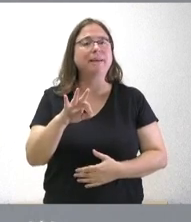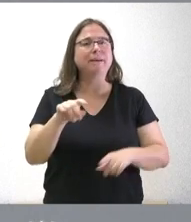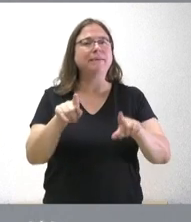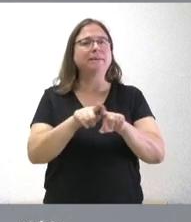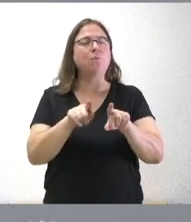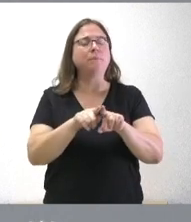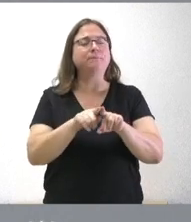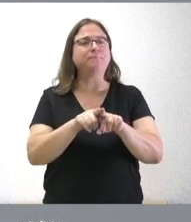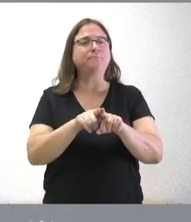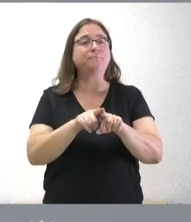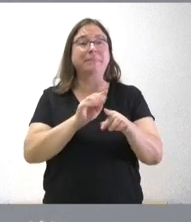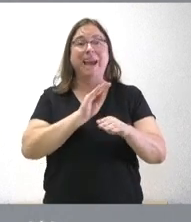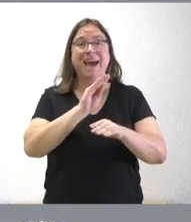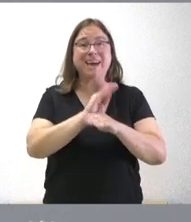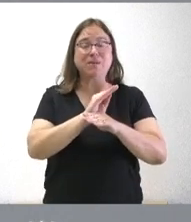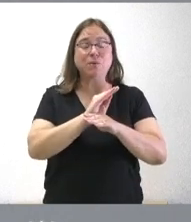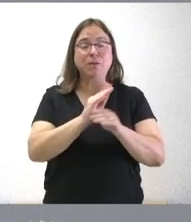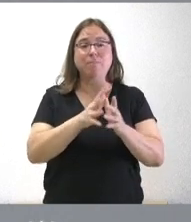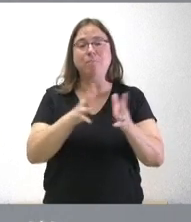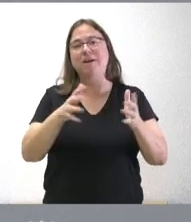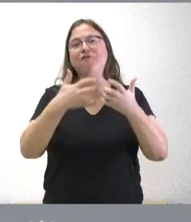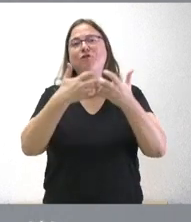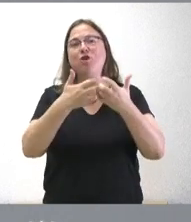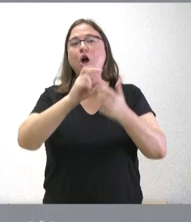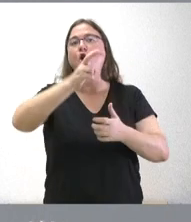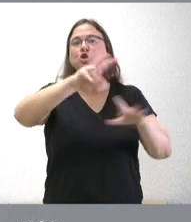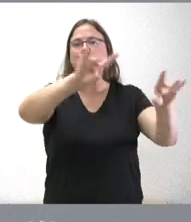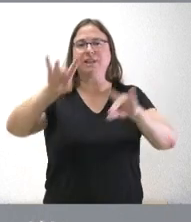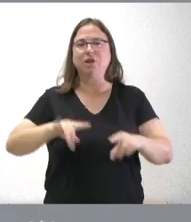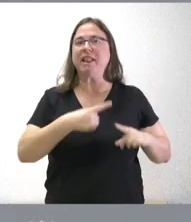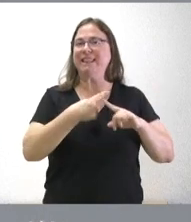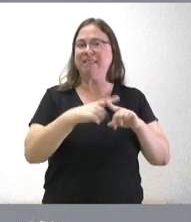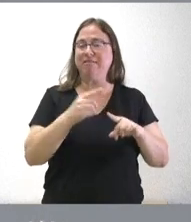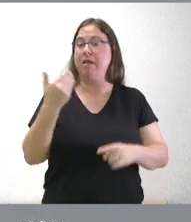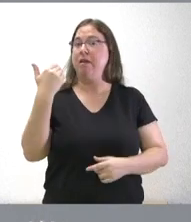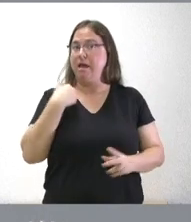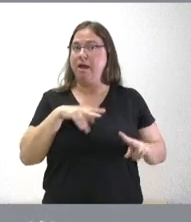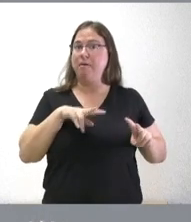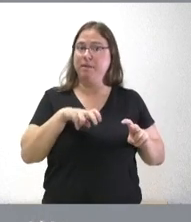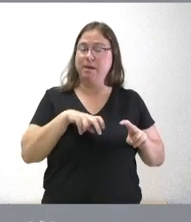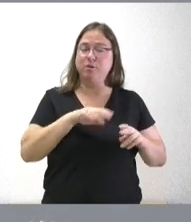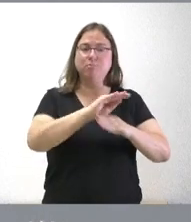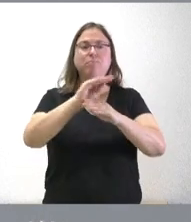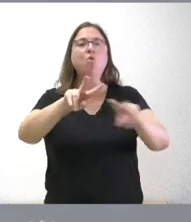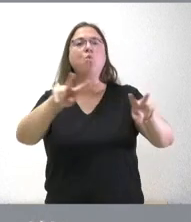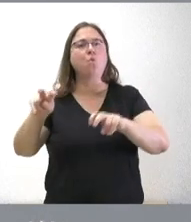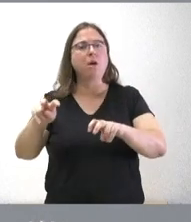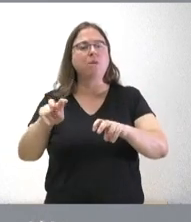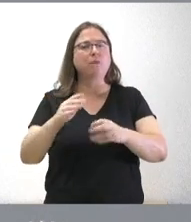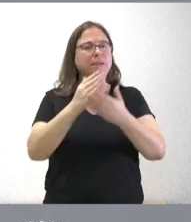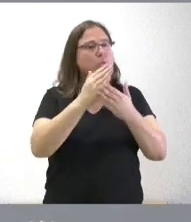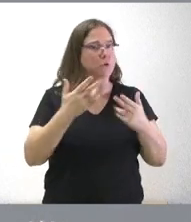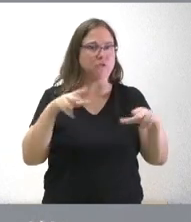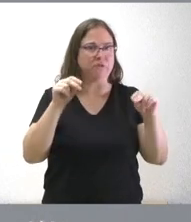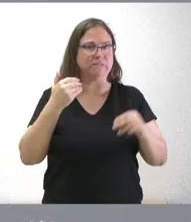de estas ayudas al funcionamiento en otros territorios distintos de los que habían inicialmente recibido estas ayudas el estudio lo hemos